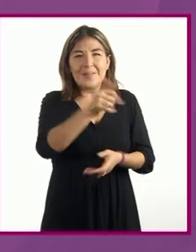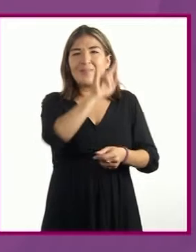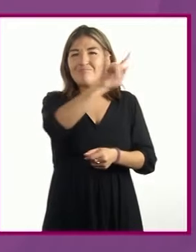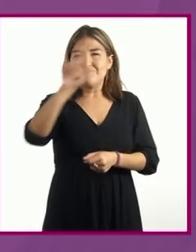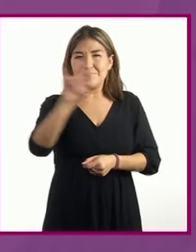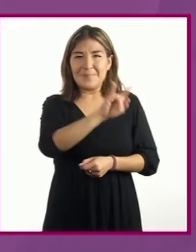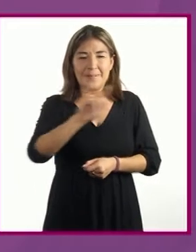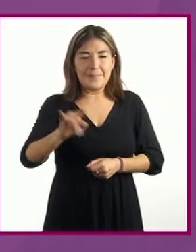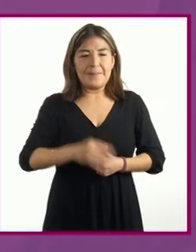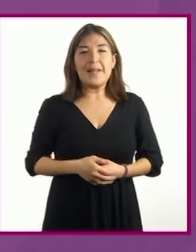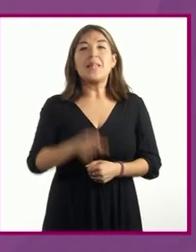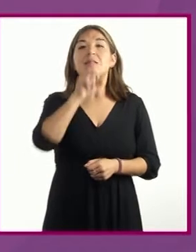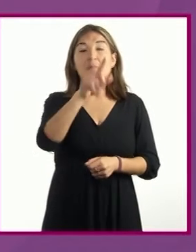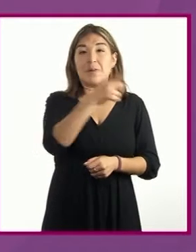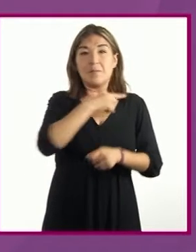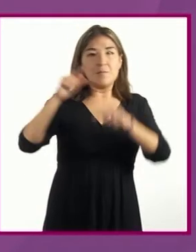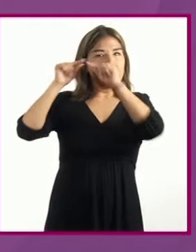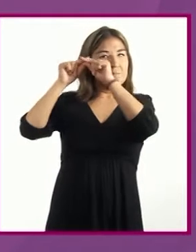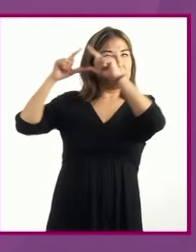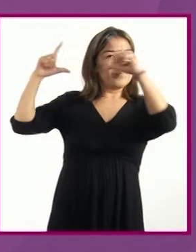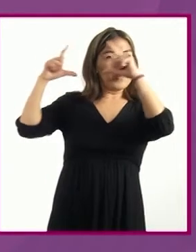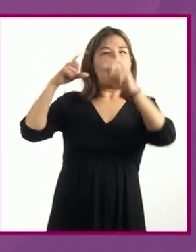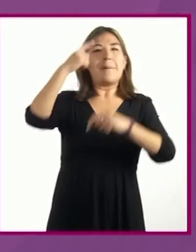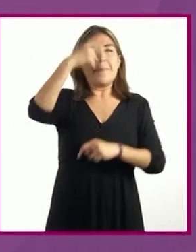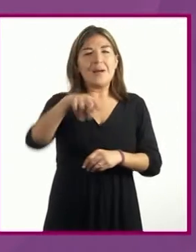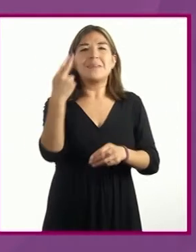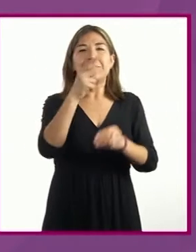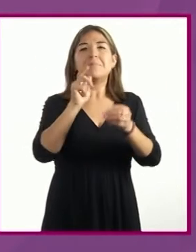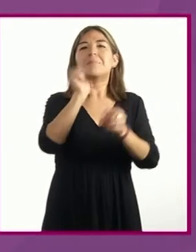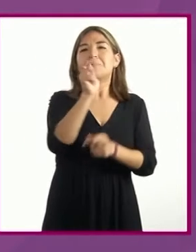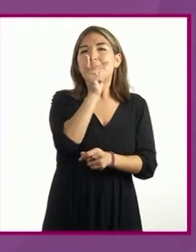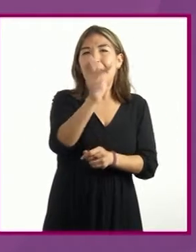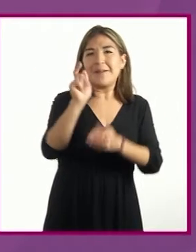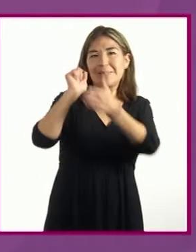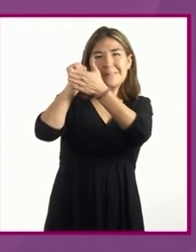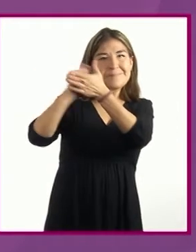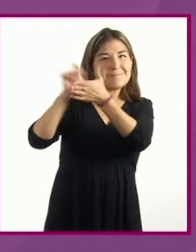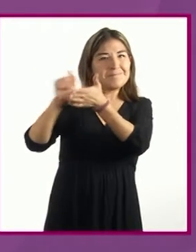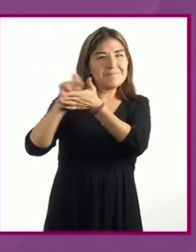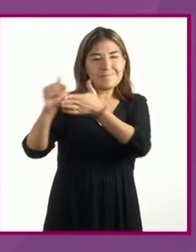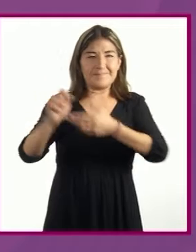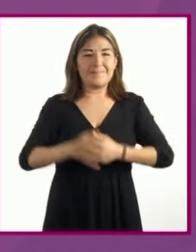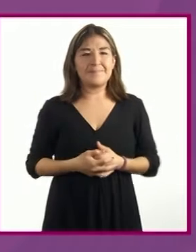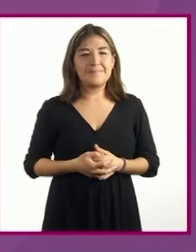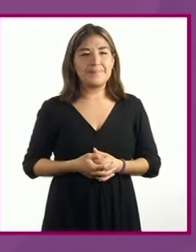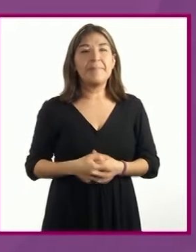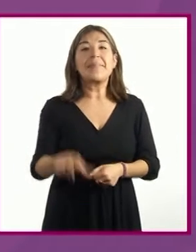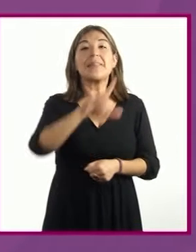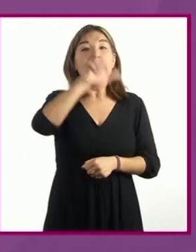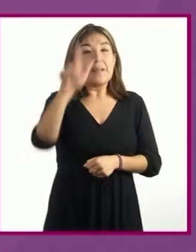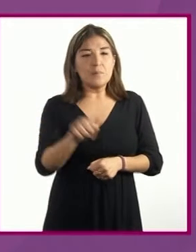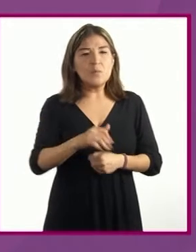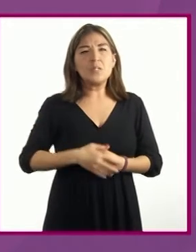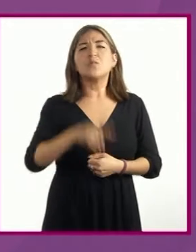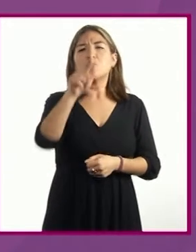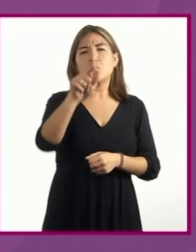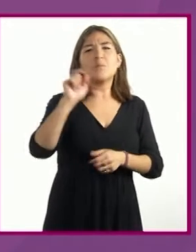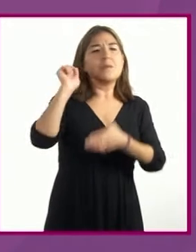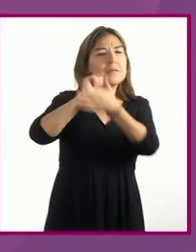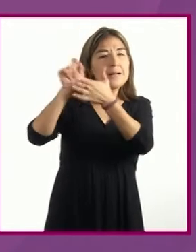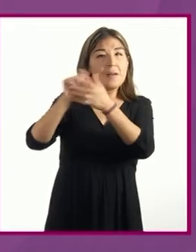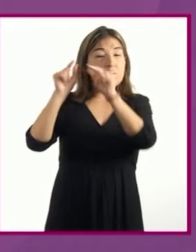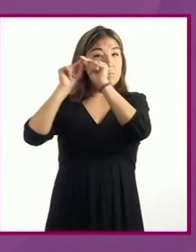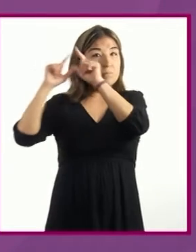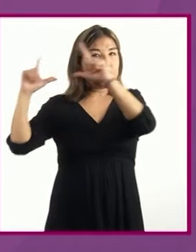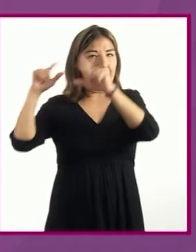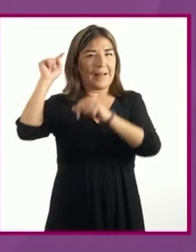También debes dibujar los globos que necesitarás para escribir los diálogos. Luego, escribe los diálogos dentro